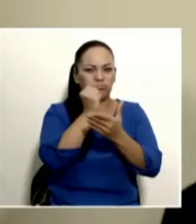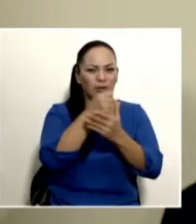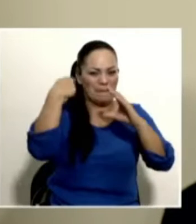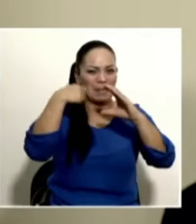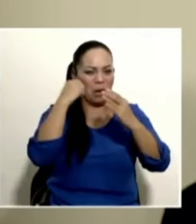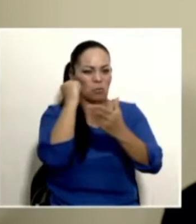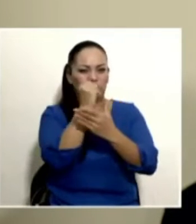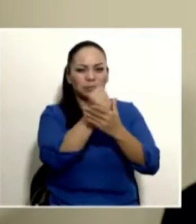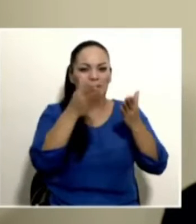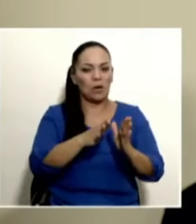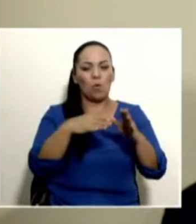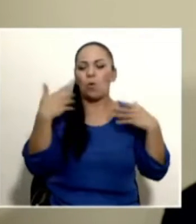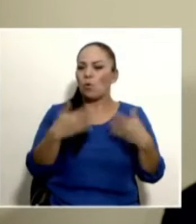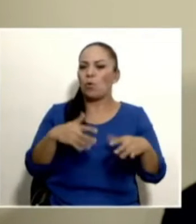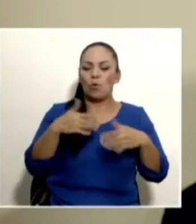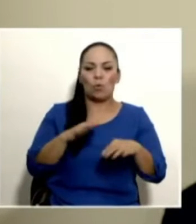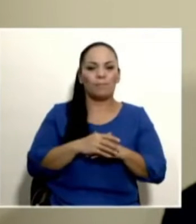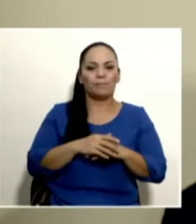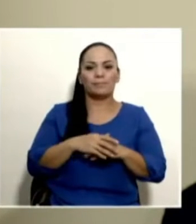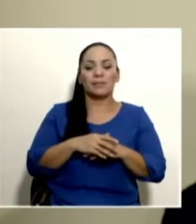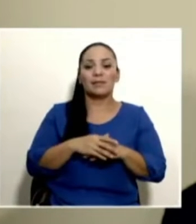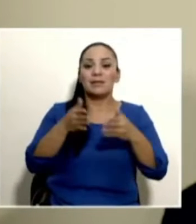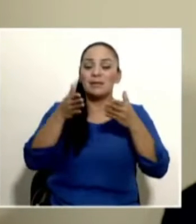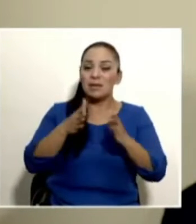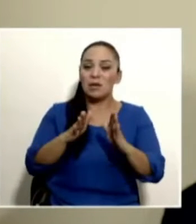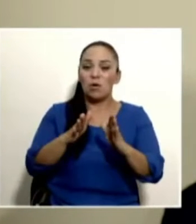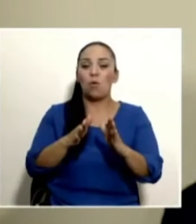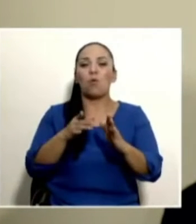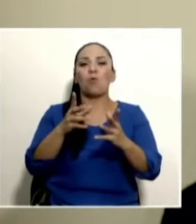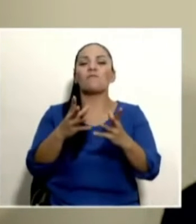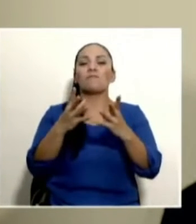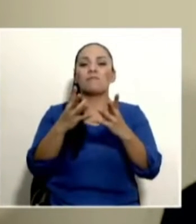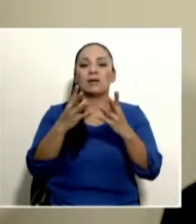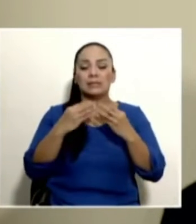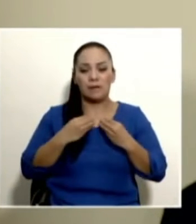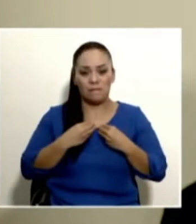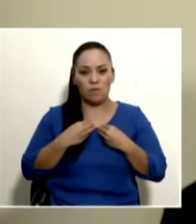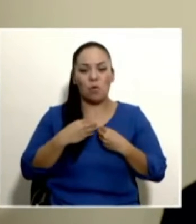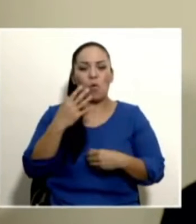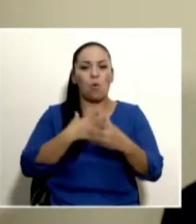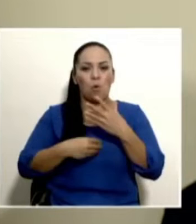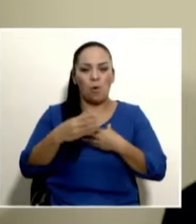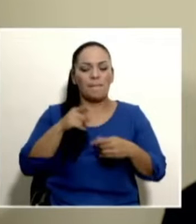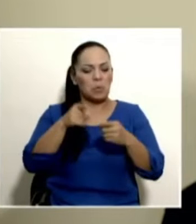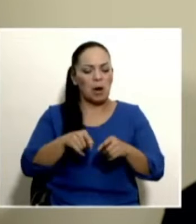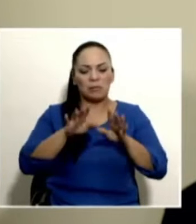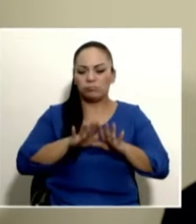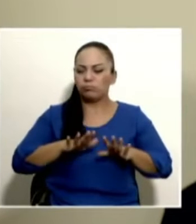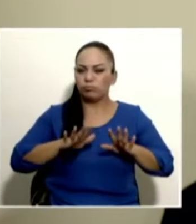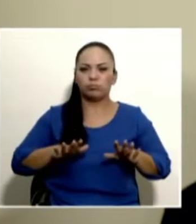recibió su martirio desde la fortaleza y mansedumbre.